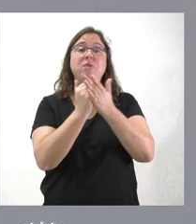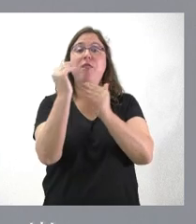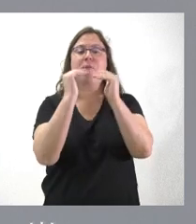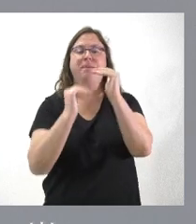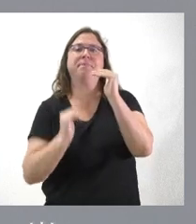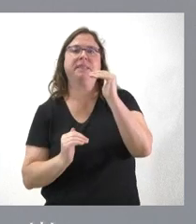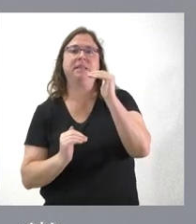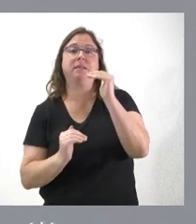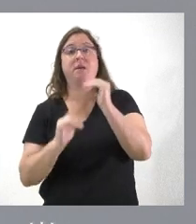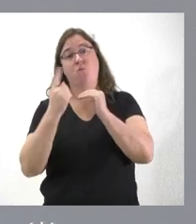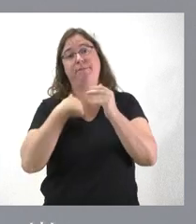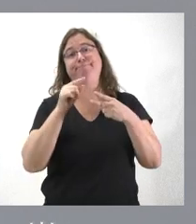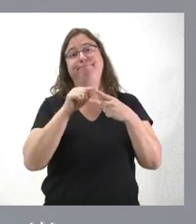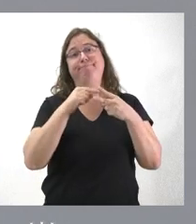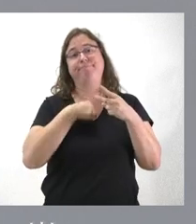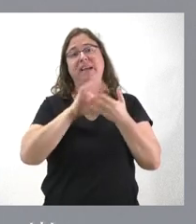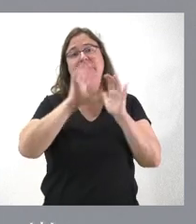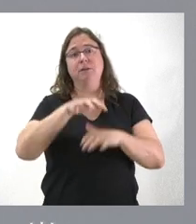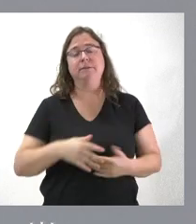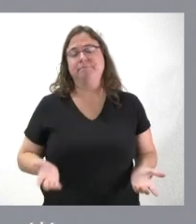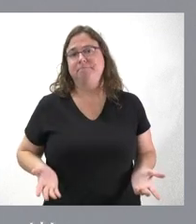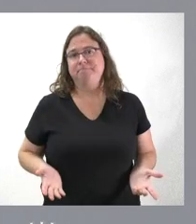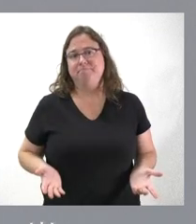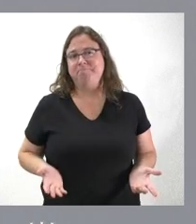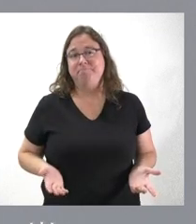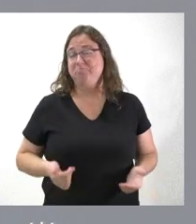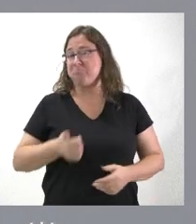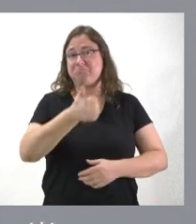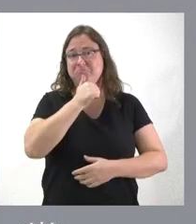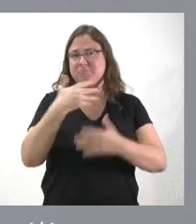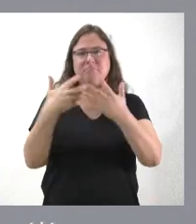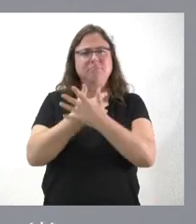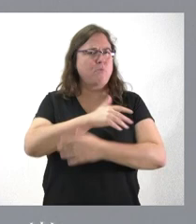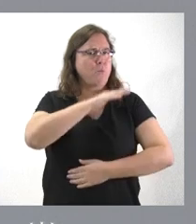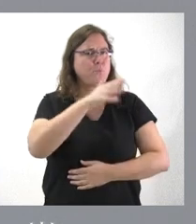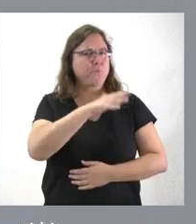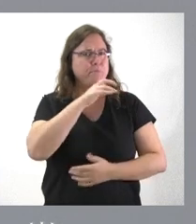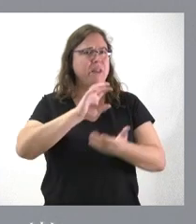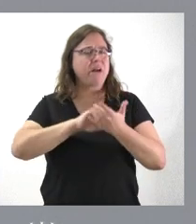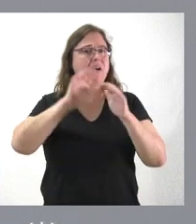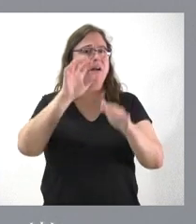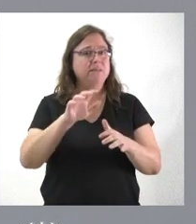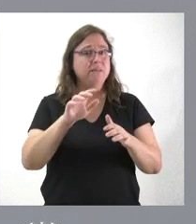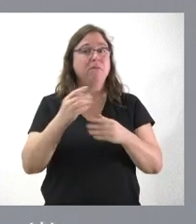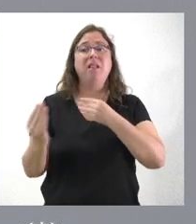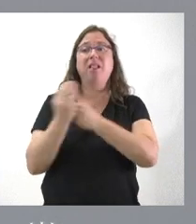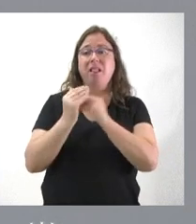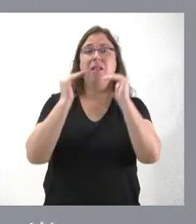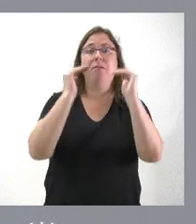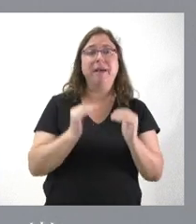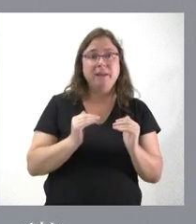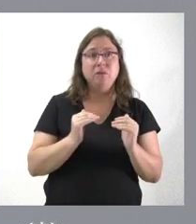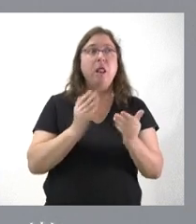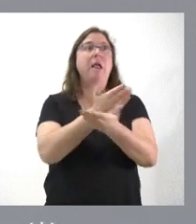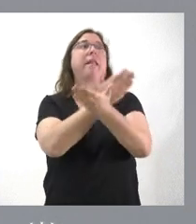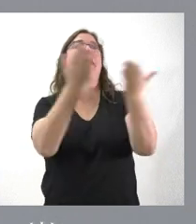y una de ellas fue Castilla y León. que todavía nadie ha explicado por qué en Castilla y León se pueden bajar las inversiones mientras en